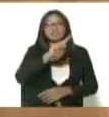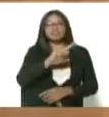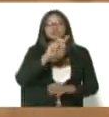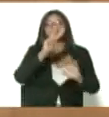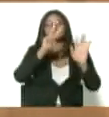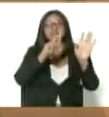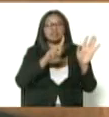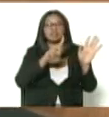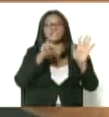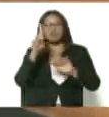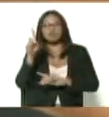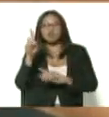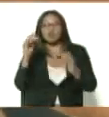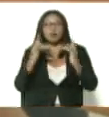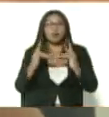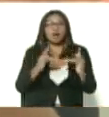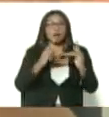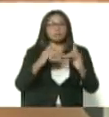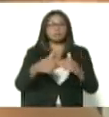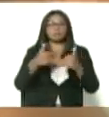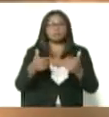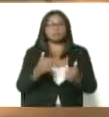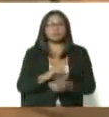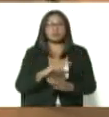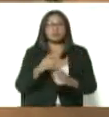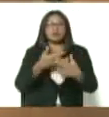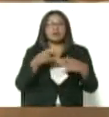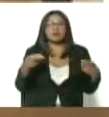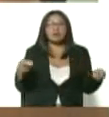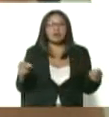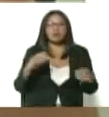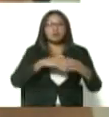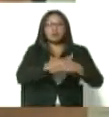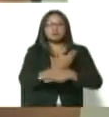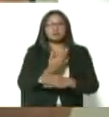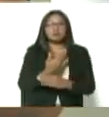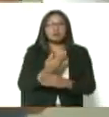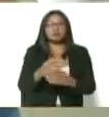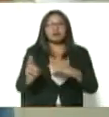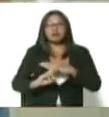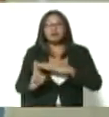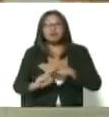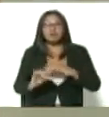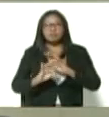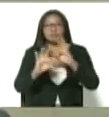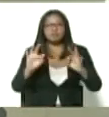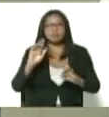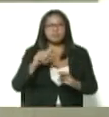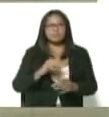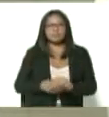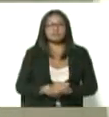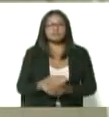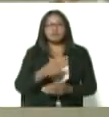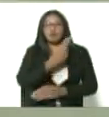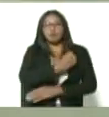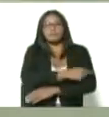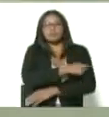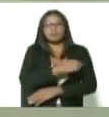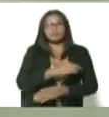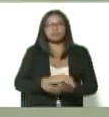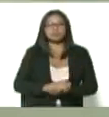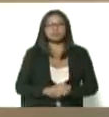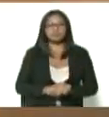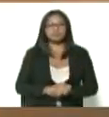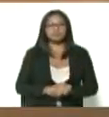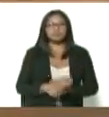camas operativas es un hospital general universitario regional dentro de la clasificación de los hospitales posee